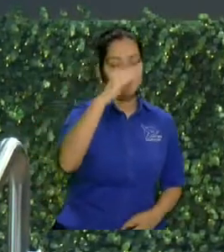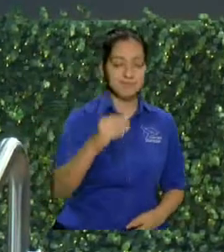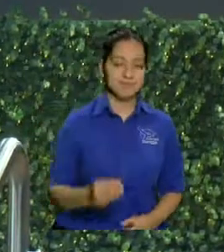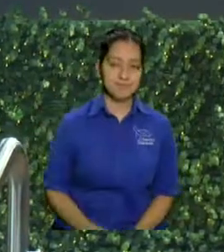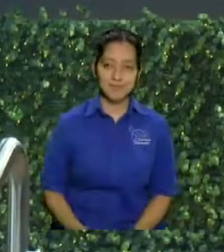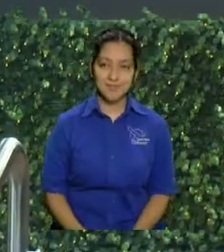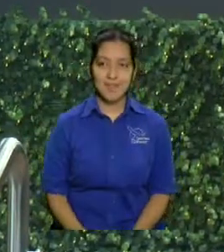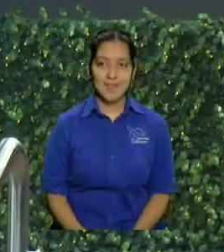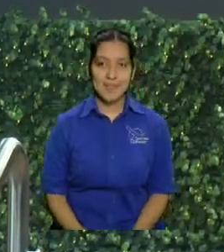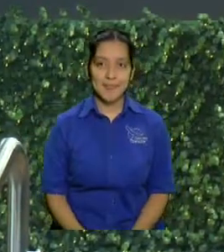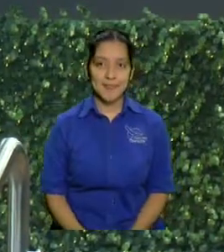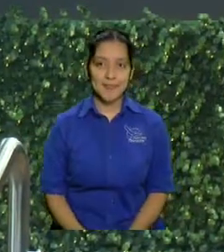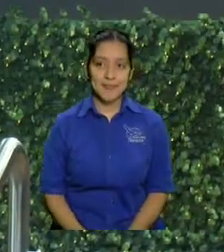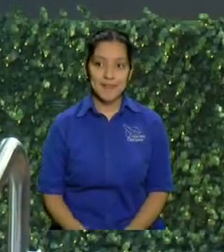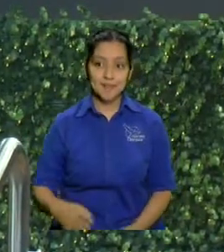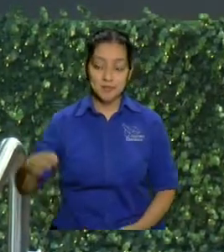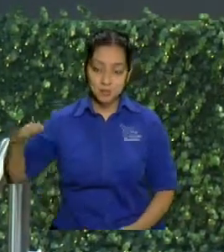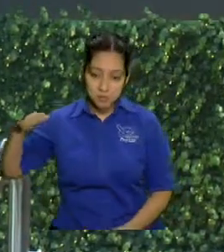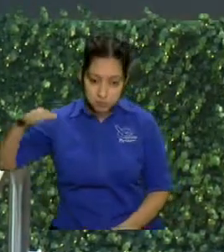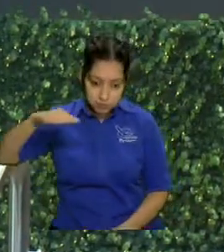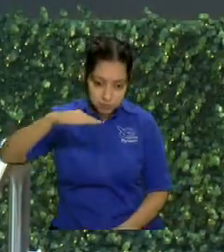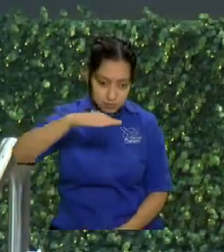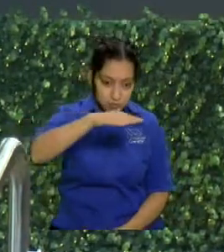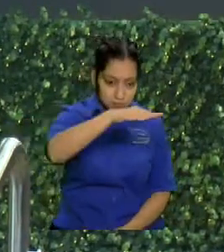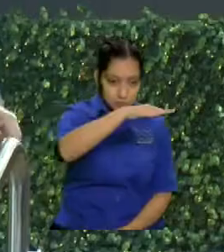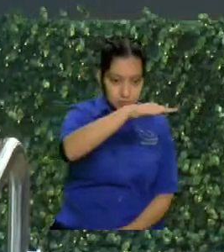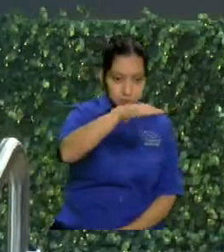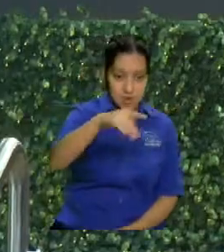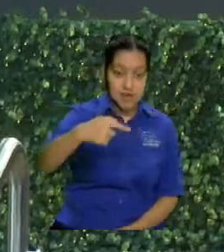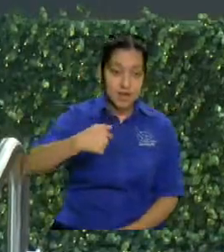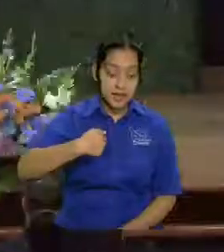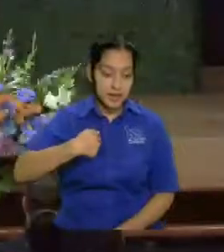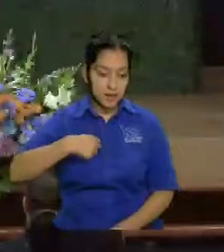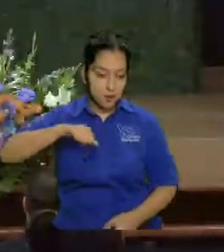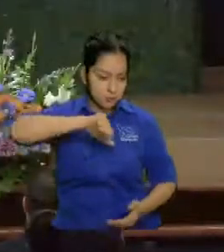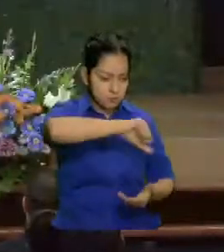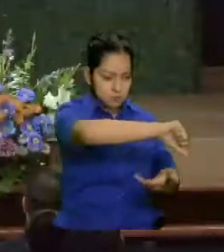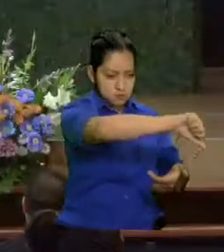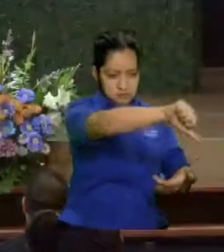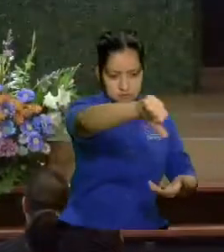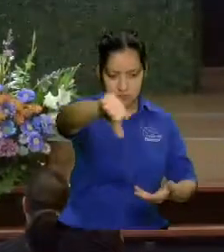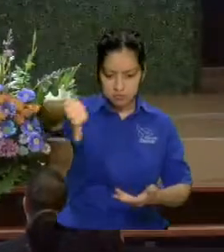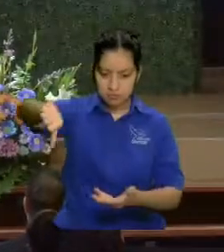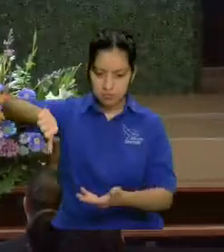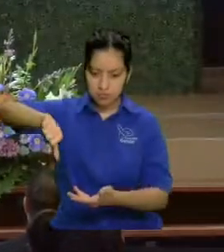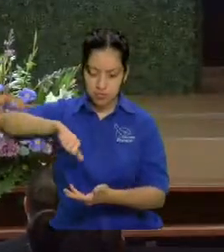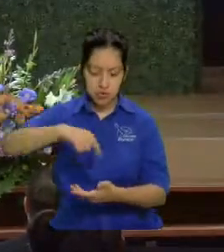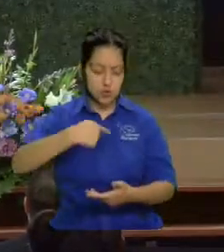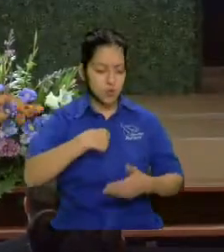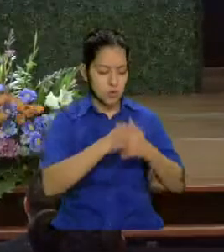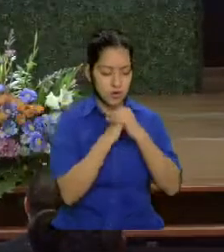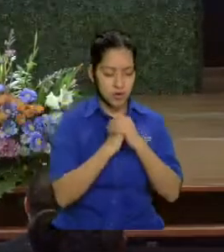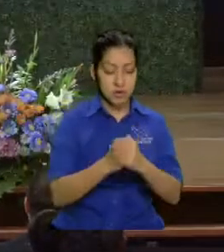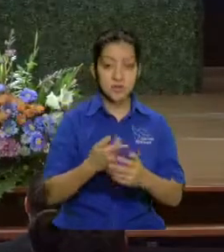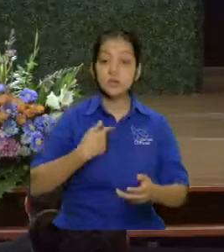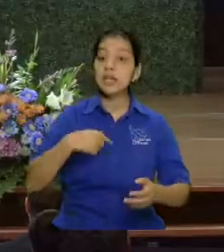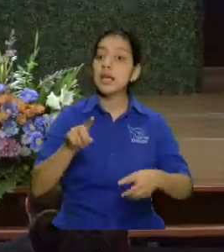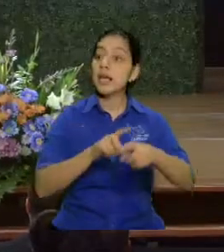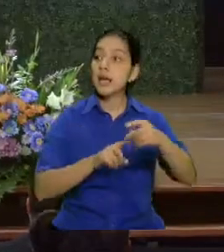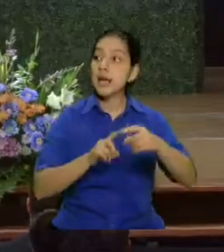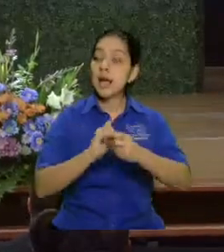entonces empezamos a volar toda la ciudad y yo tirando aceite orando reprendiendo es más le cambié el nombre a la ciudad